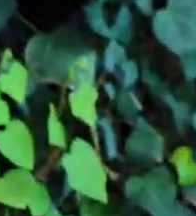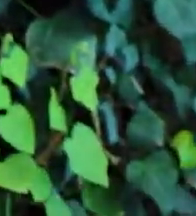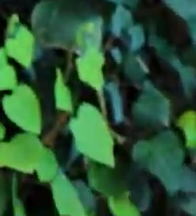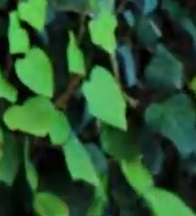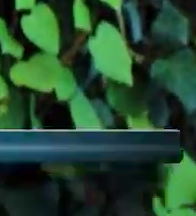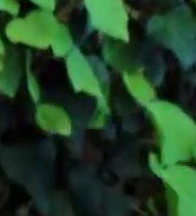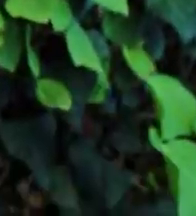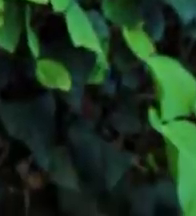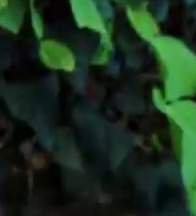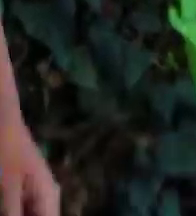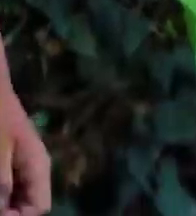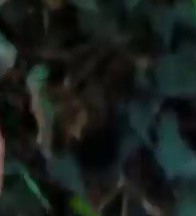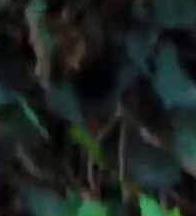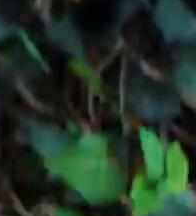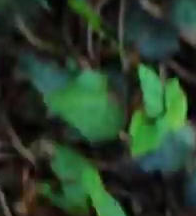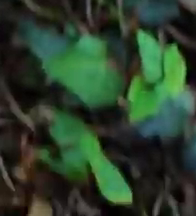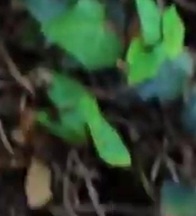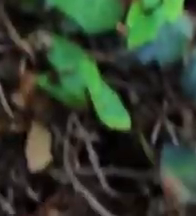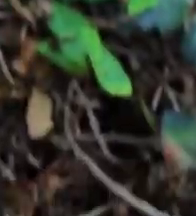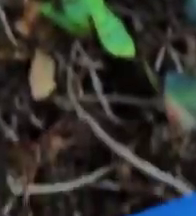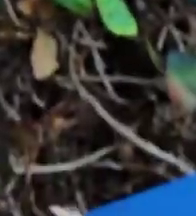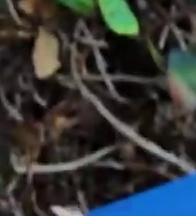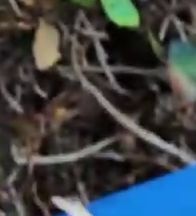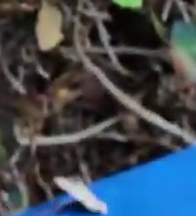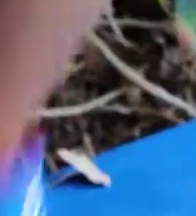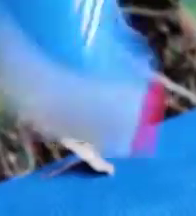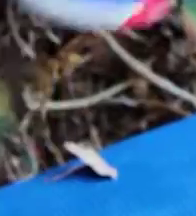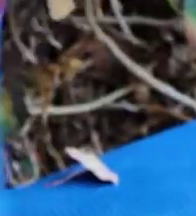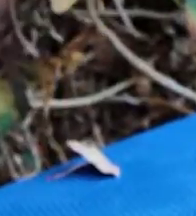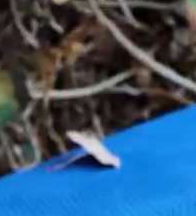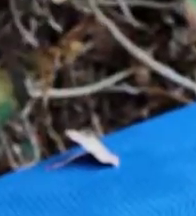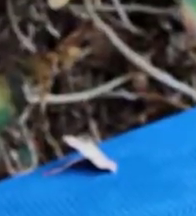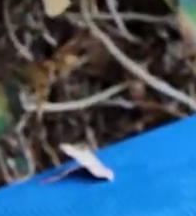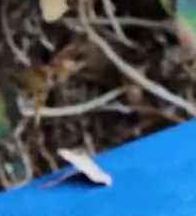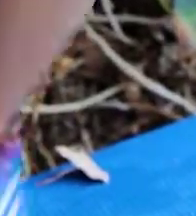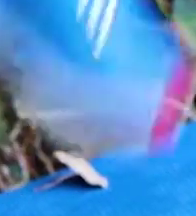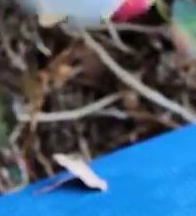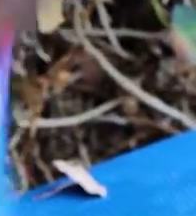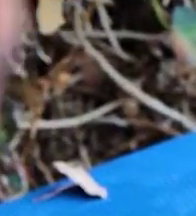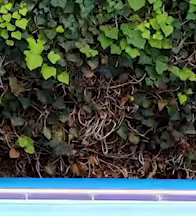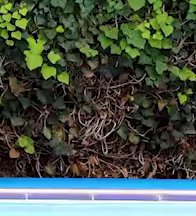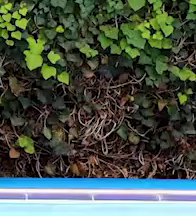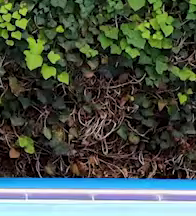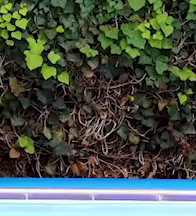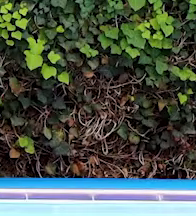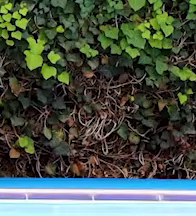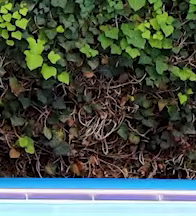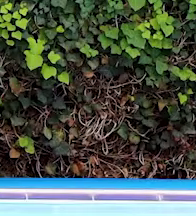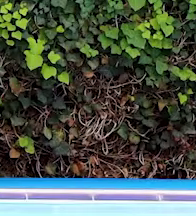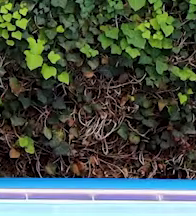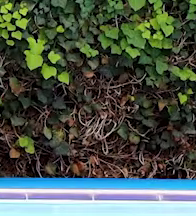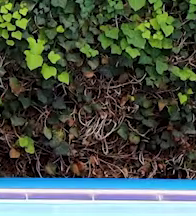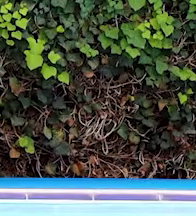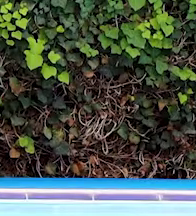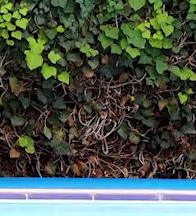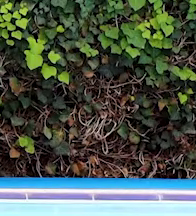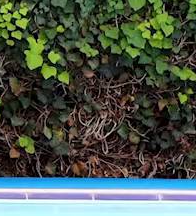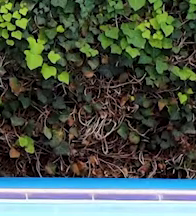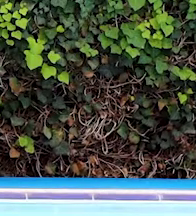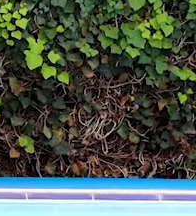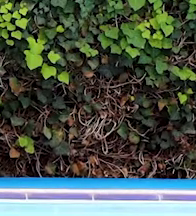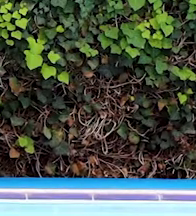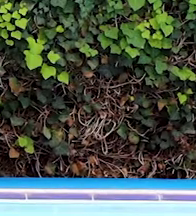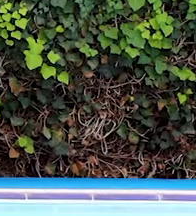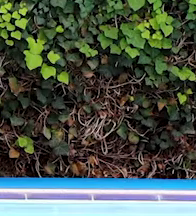relajada. Y empezamos. Derecha, izquierda. Espalda bien derecha.